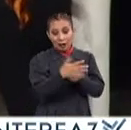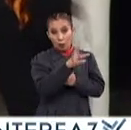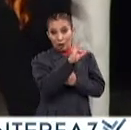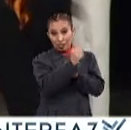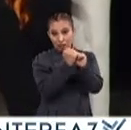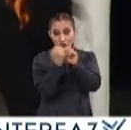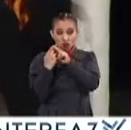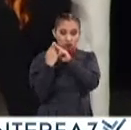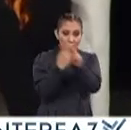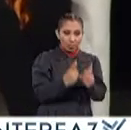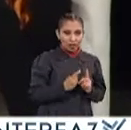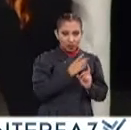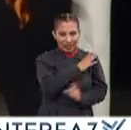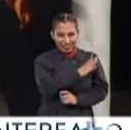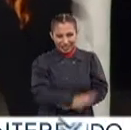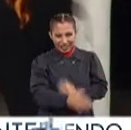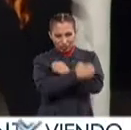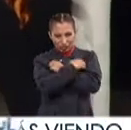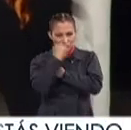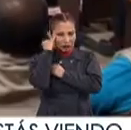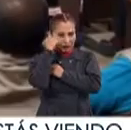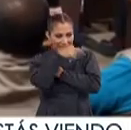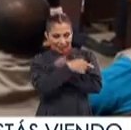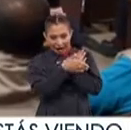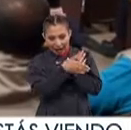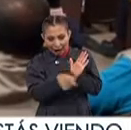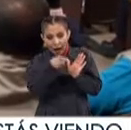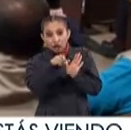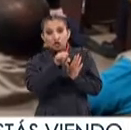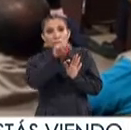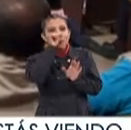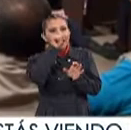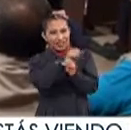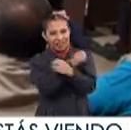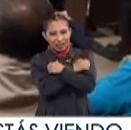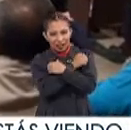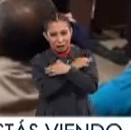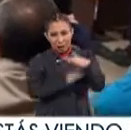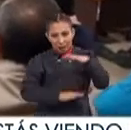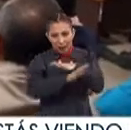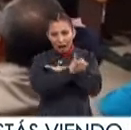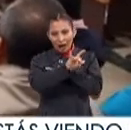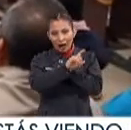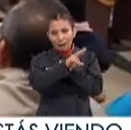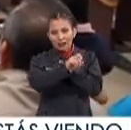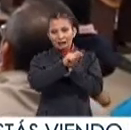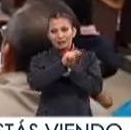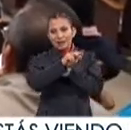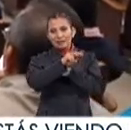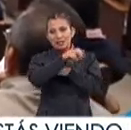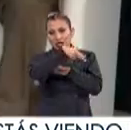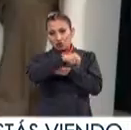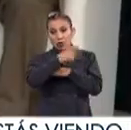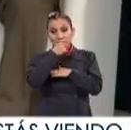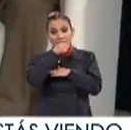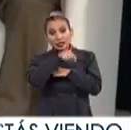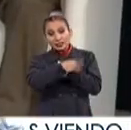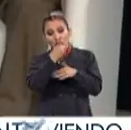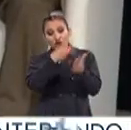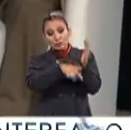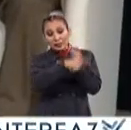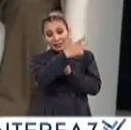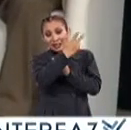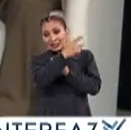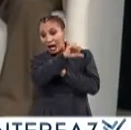40 aniversario De la Dirección General de Educación Indígena El subsecretario de Educación Básica, Javier Treviño Cantú Destacó que de